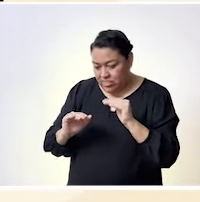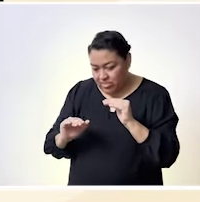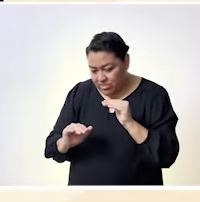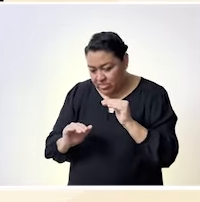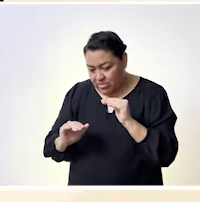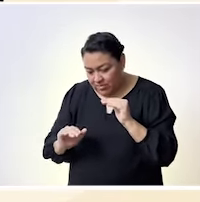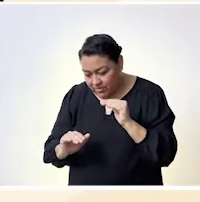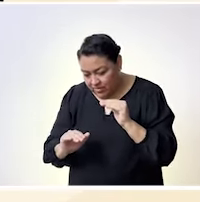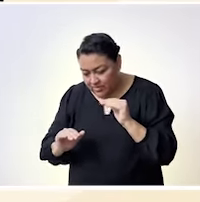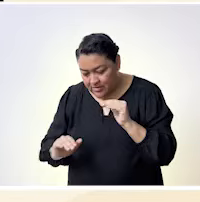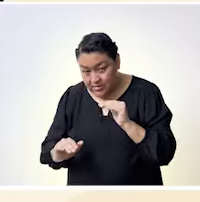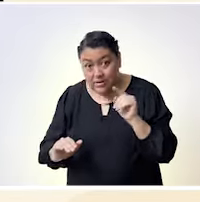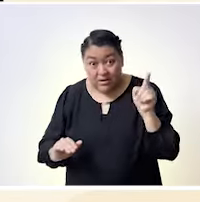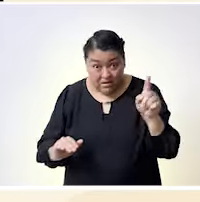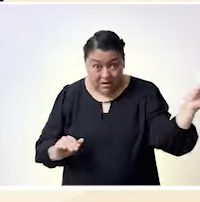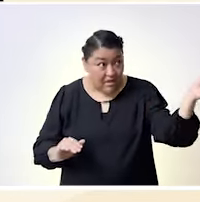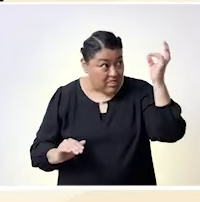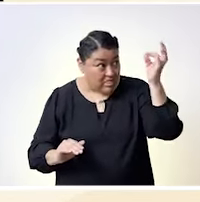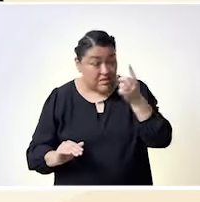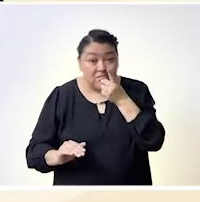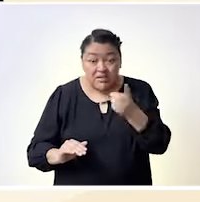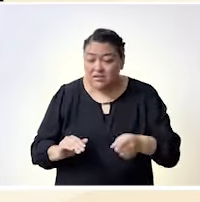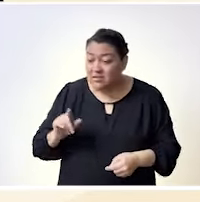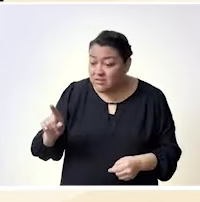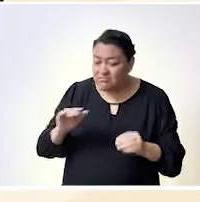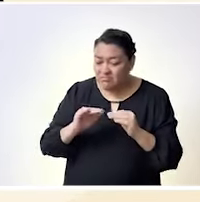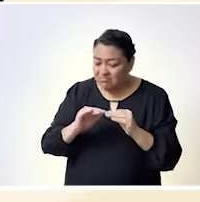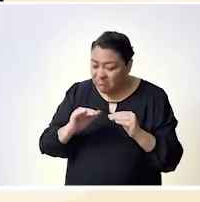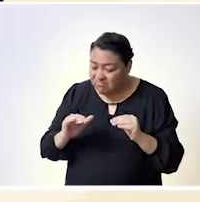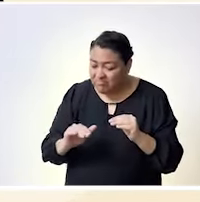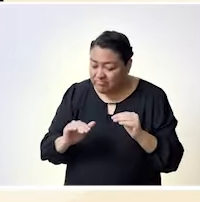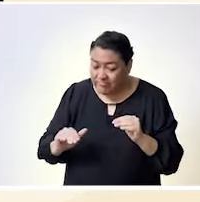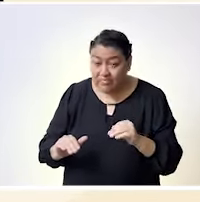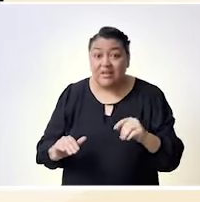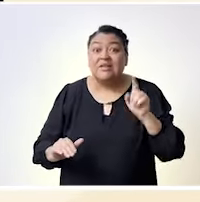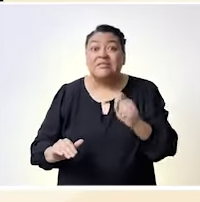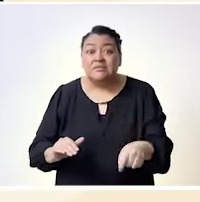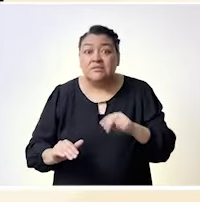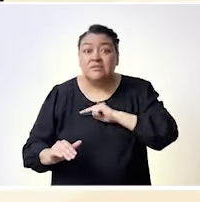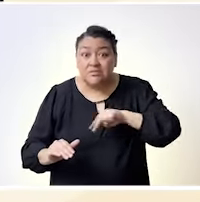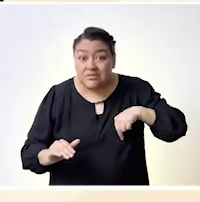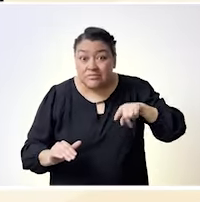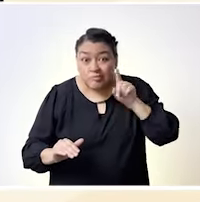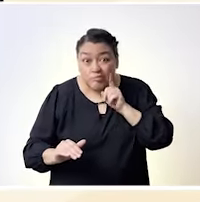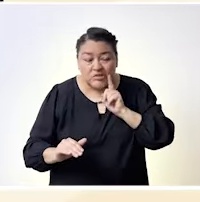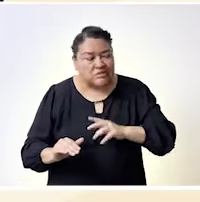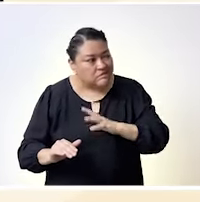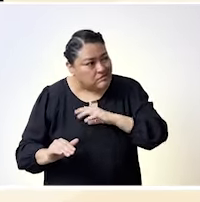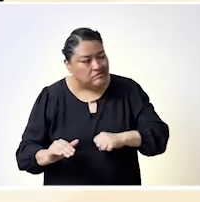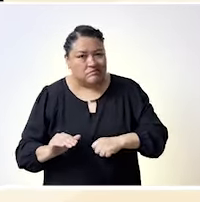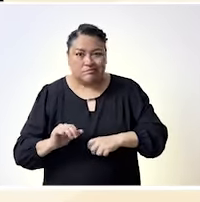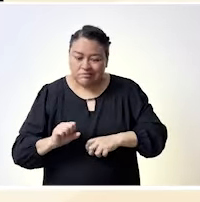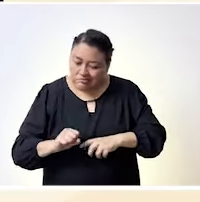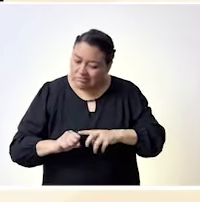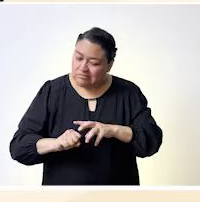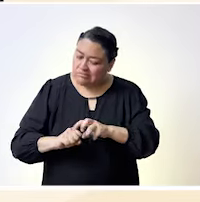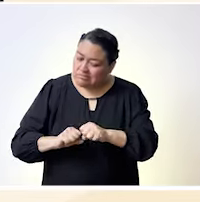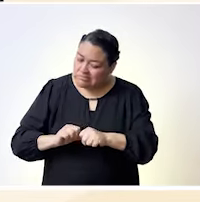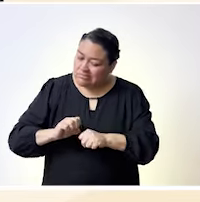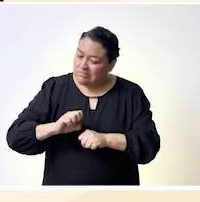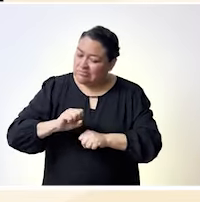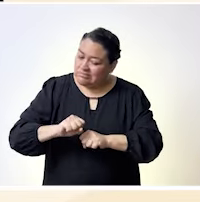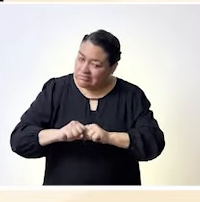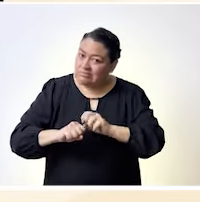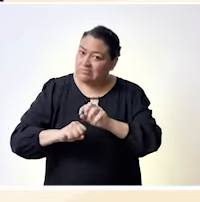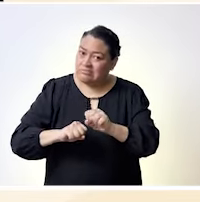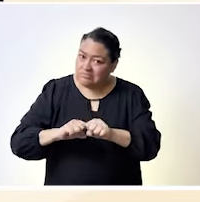de alguna manera no a esto tal cual porque yo no me callo y así hablo fuerte pero sí a enfrentarme de